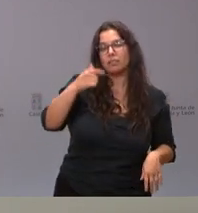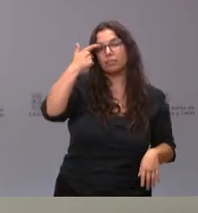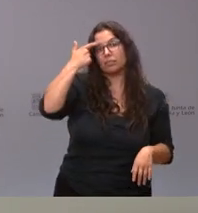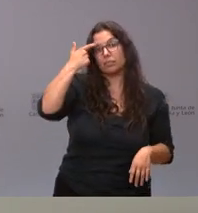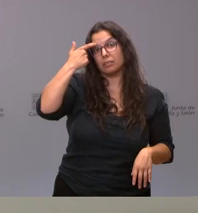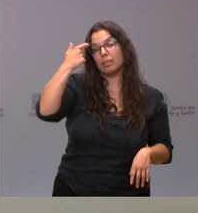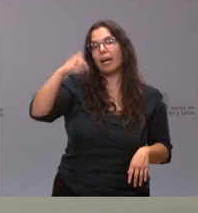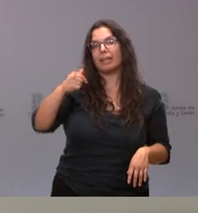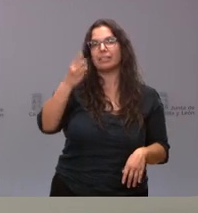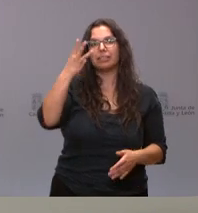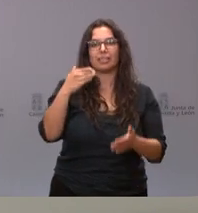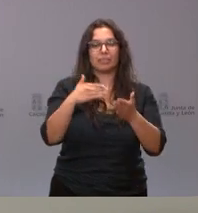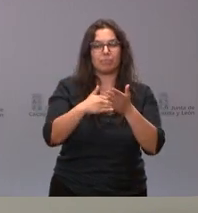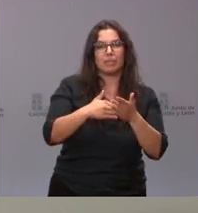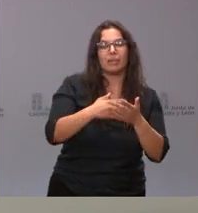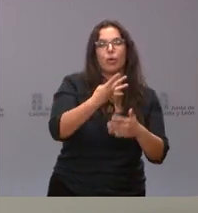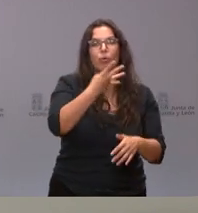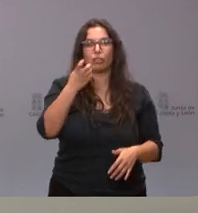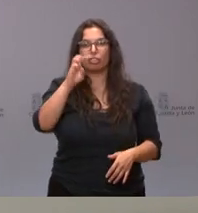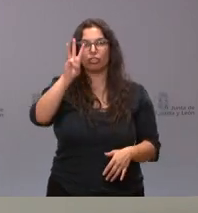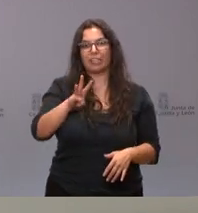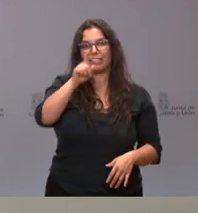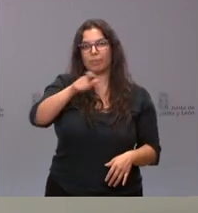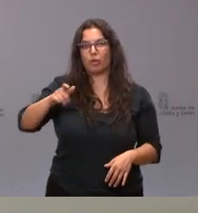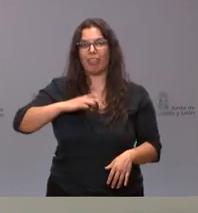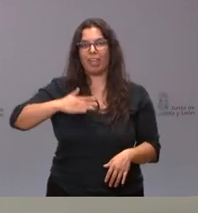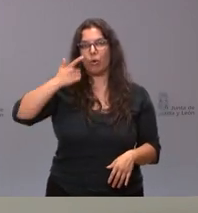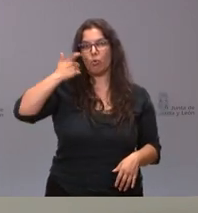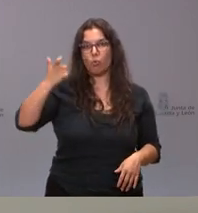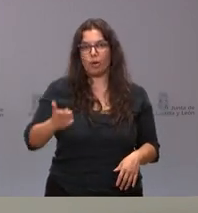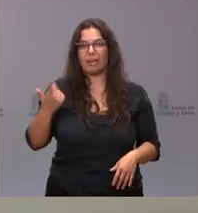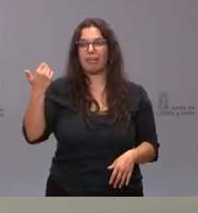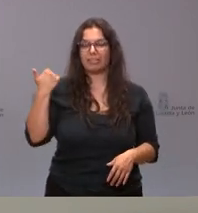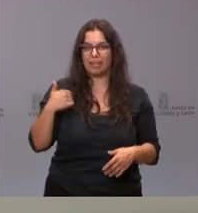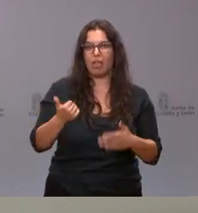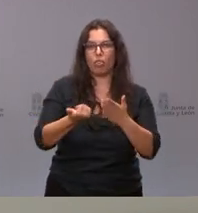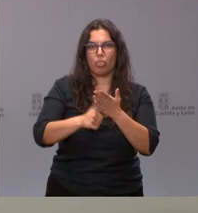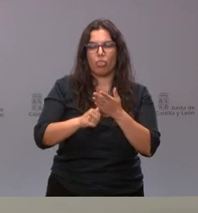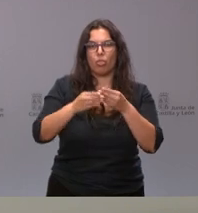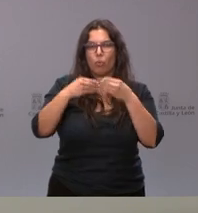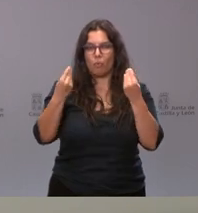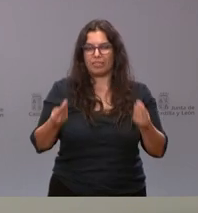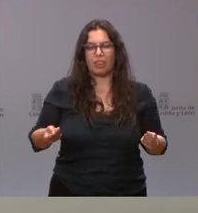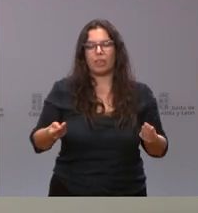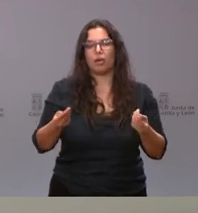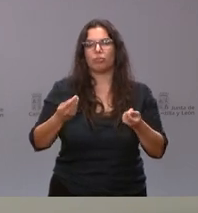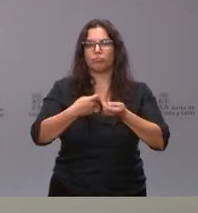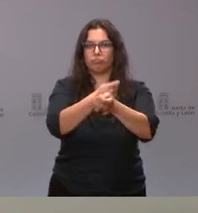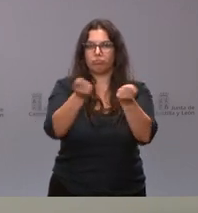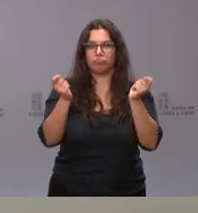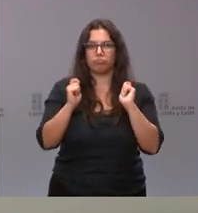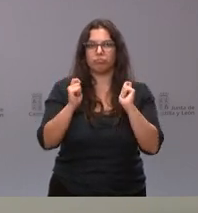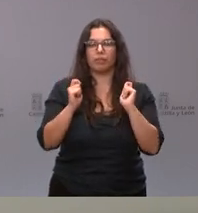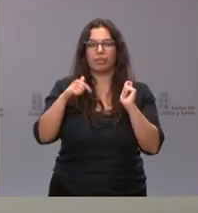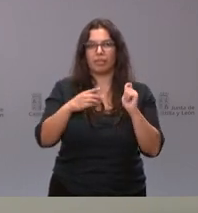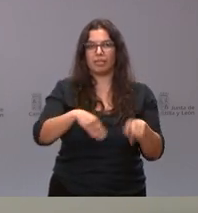.403 ucranianos que ya han tenido la documentación en el ámbito de su presencia en